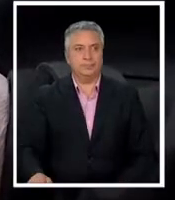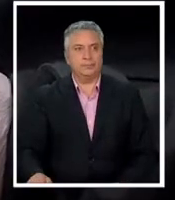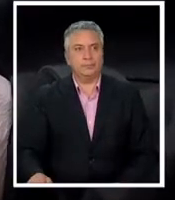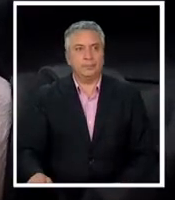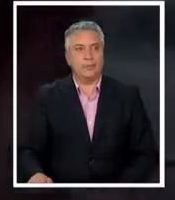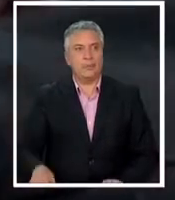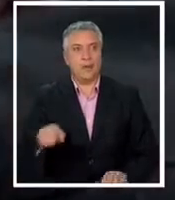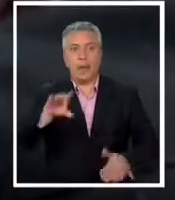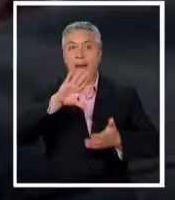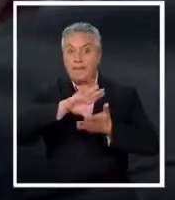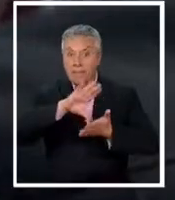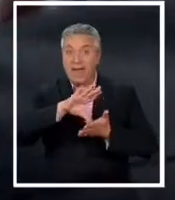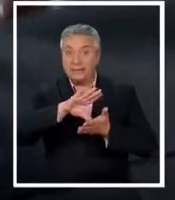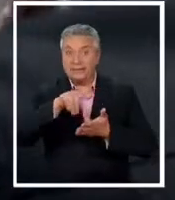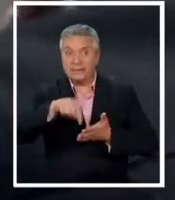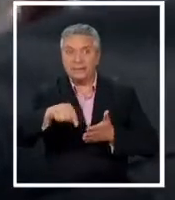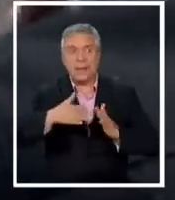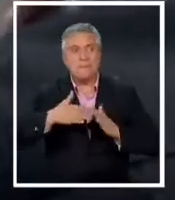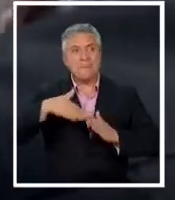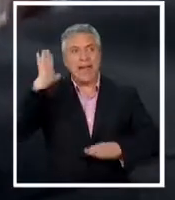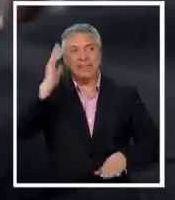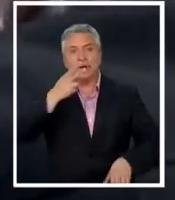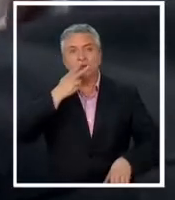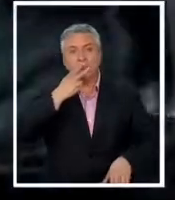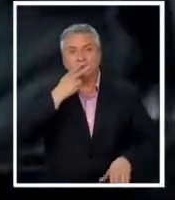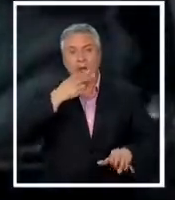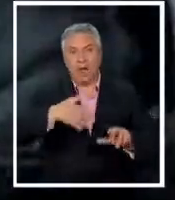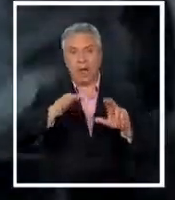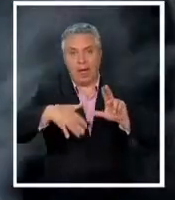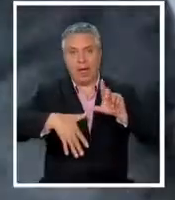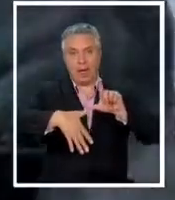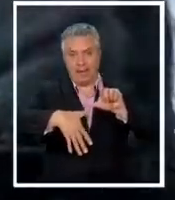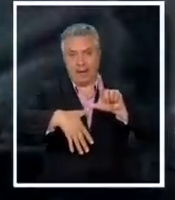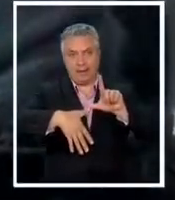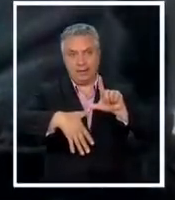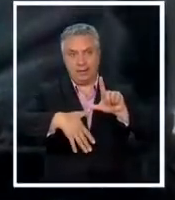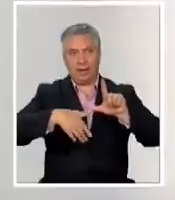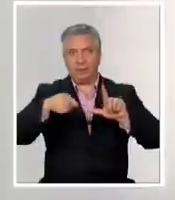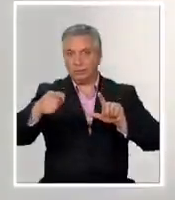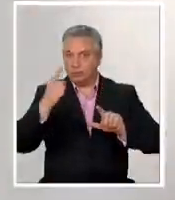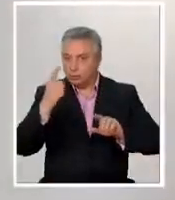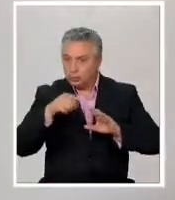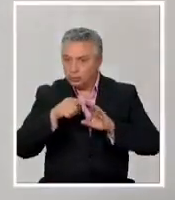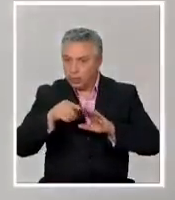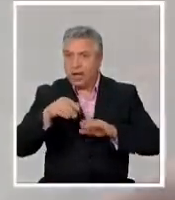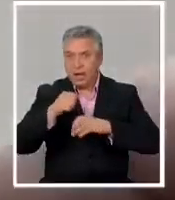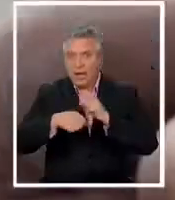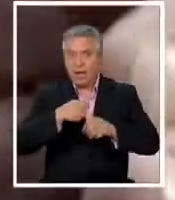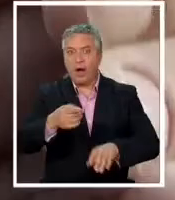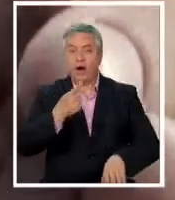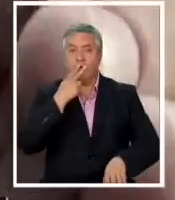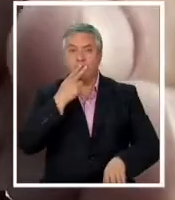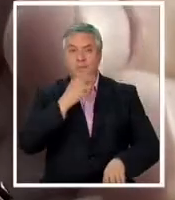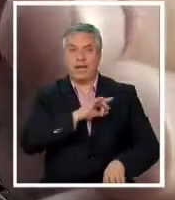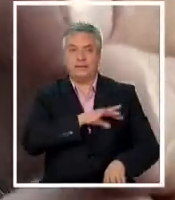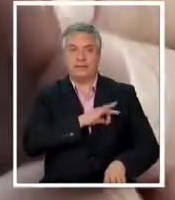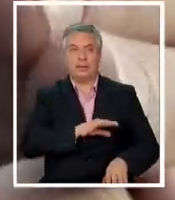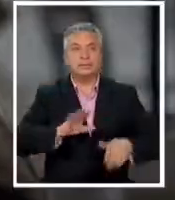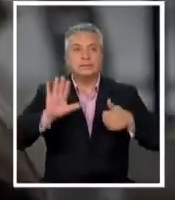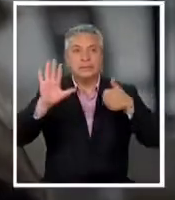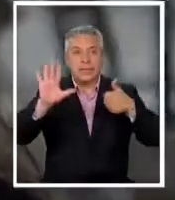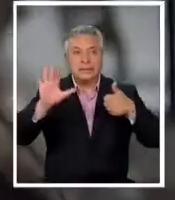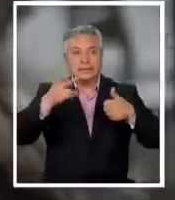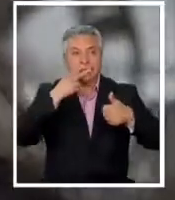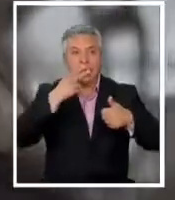Somos el país más fumador de América Latina una de cada tres personas mayores de 15 años fuma en Chile 6 cigarros al día